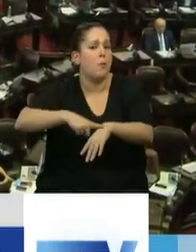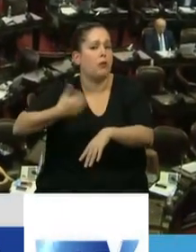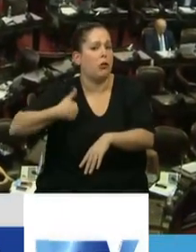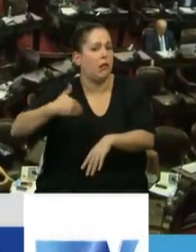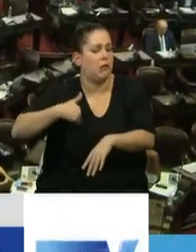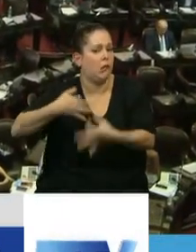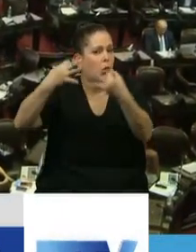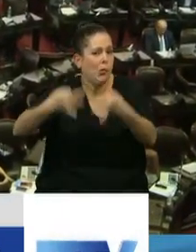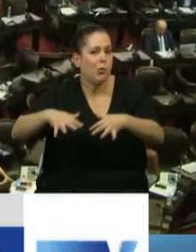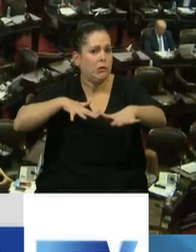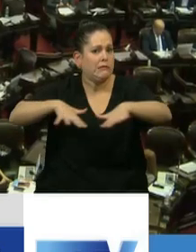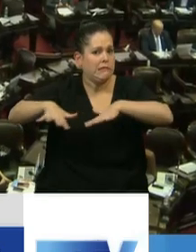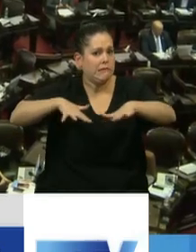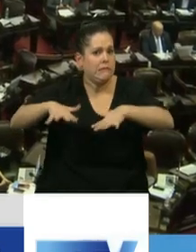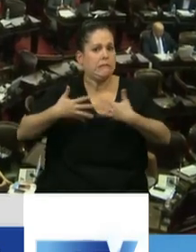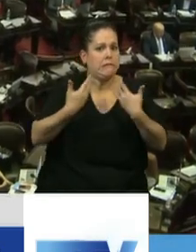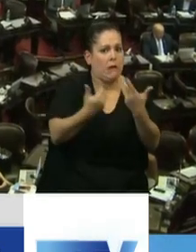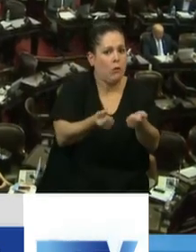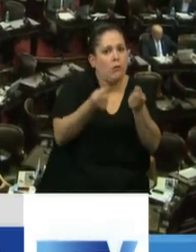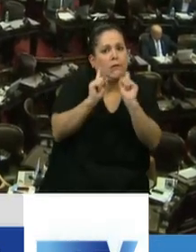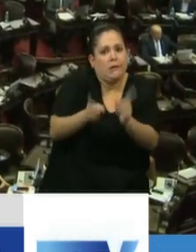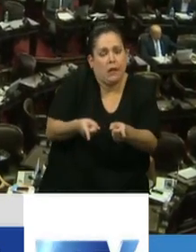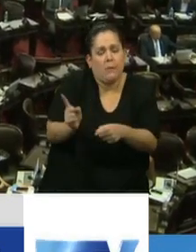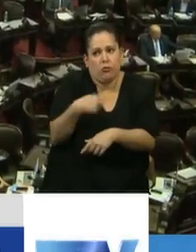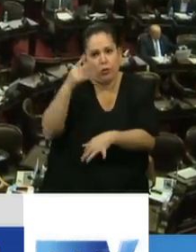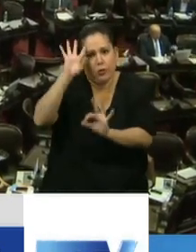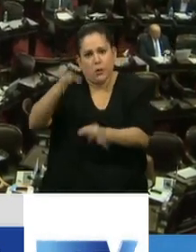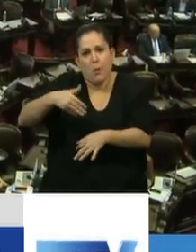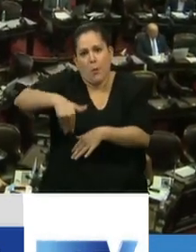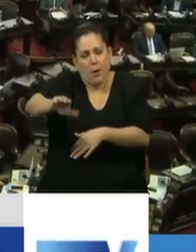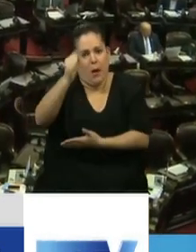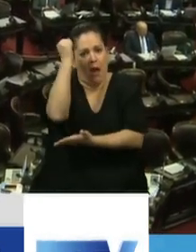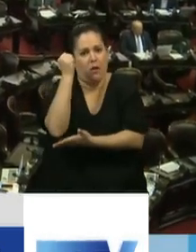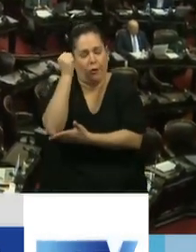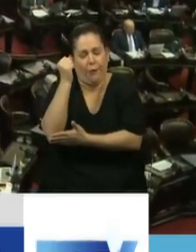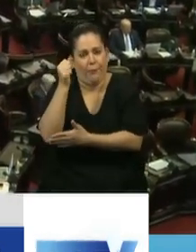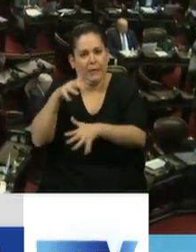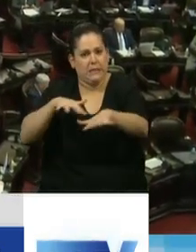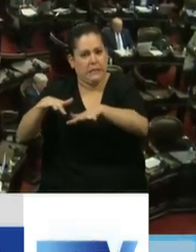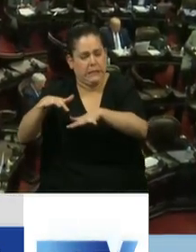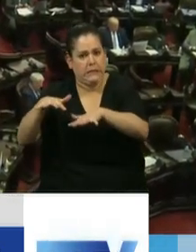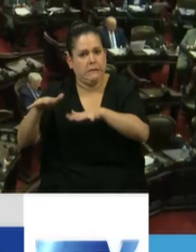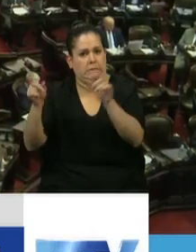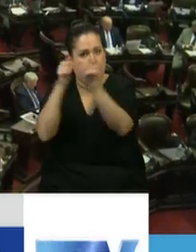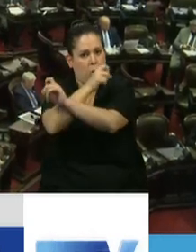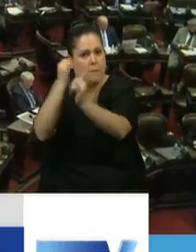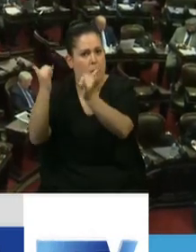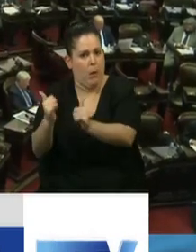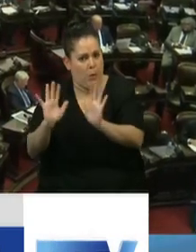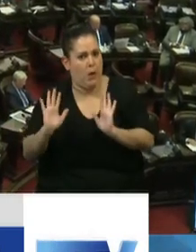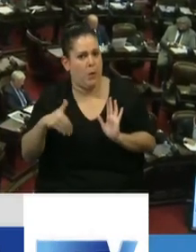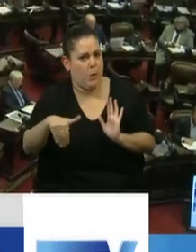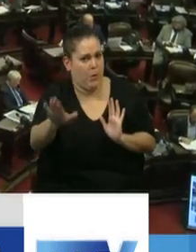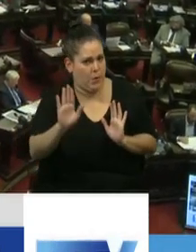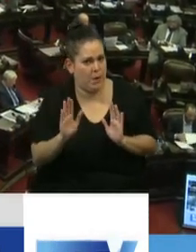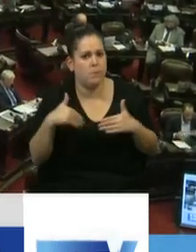esta crisis que no es solamente sanitaria y que todos sabemos que nos va a traer una crisis económica. Por eso no entendemos que con la